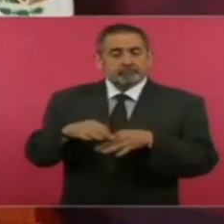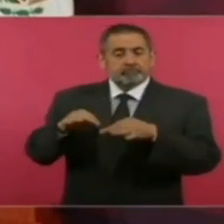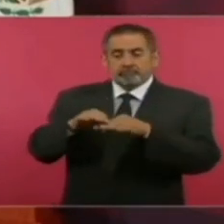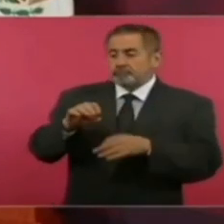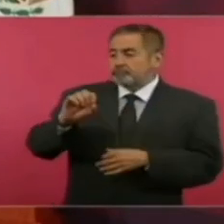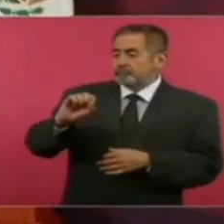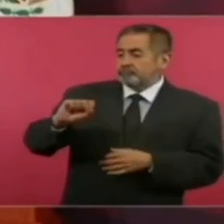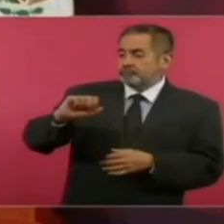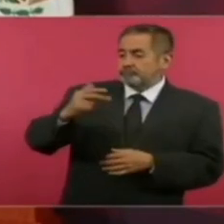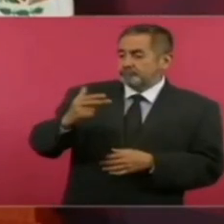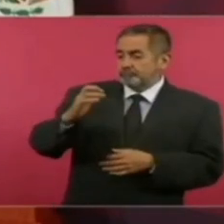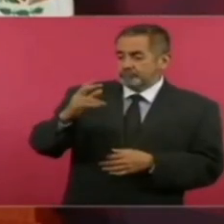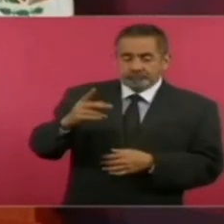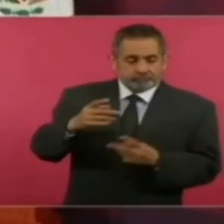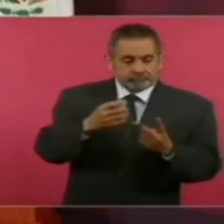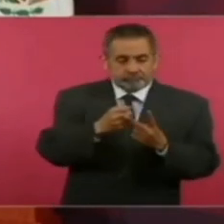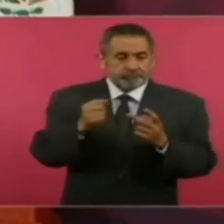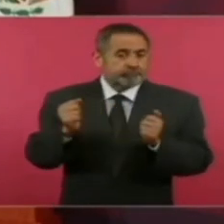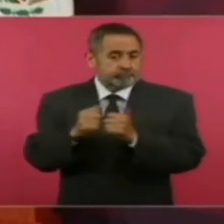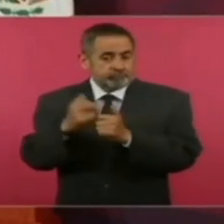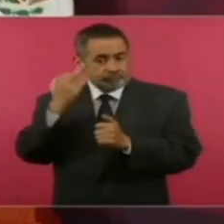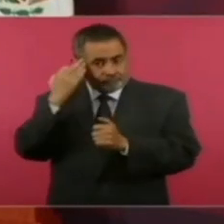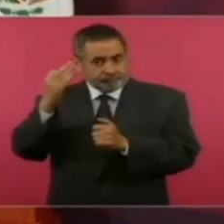Hacienda con Fox